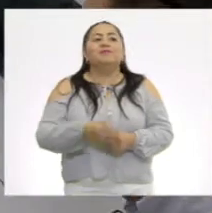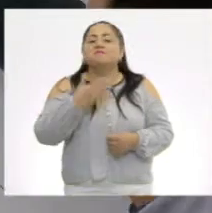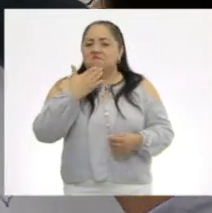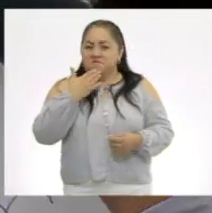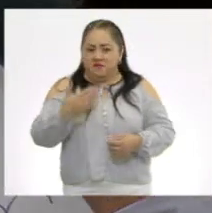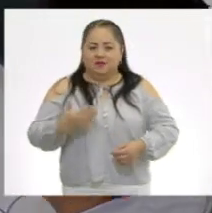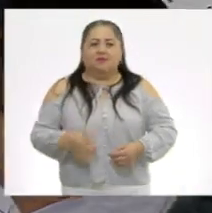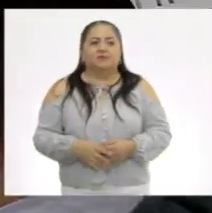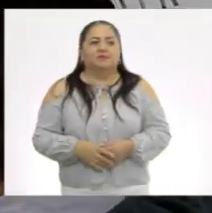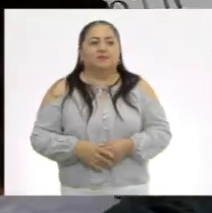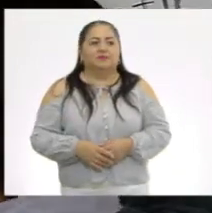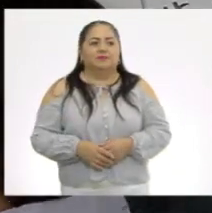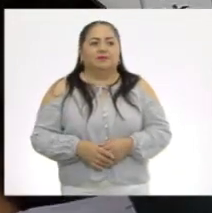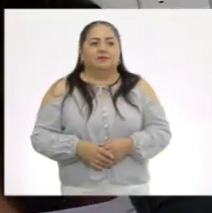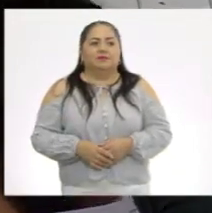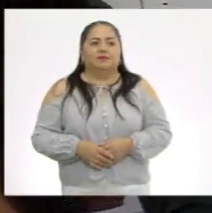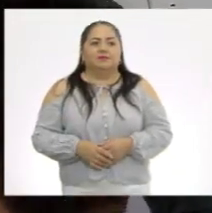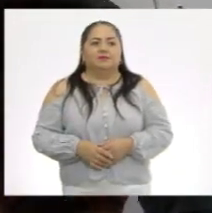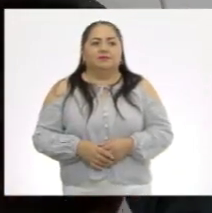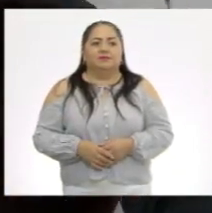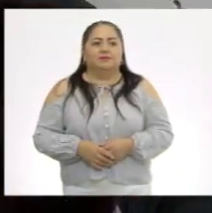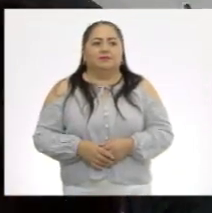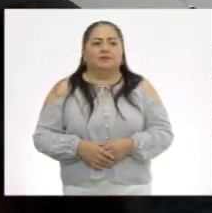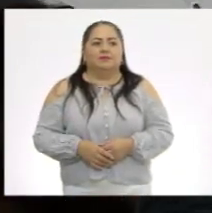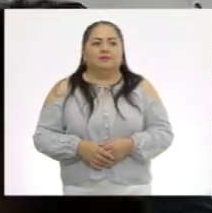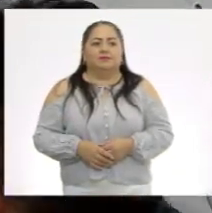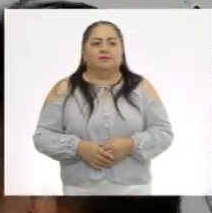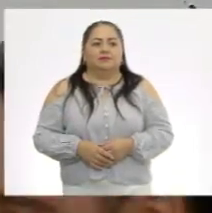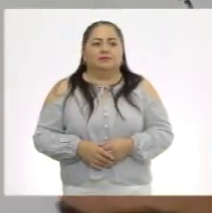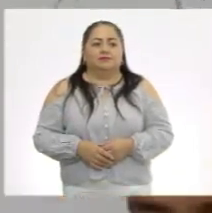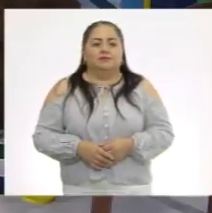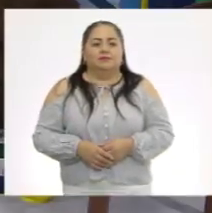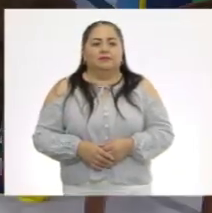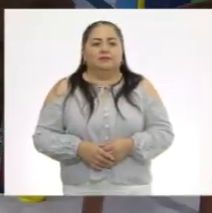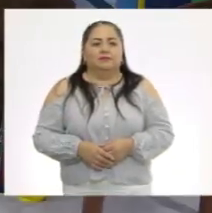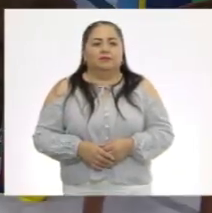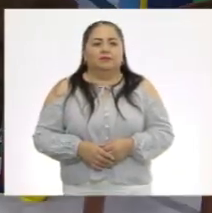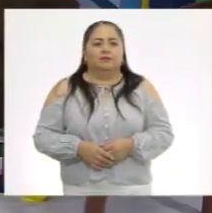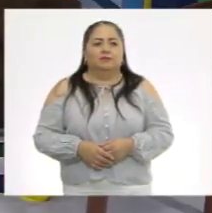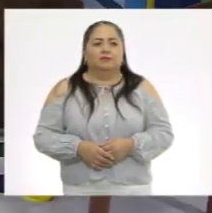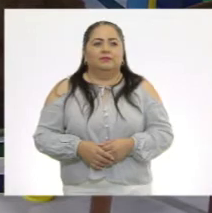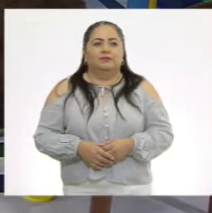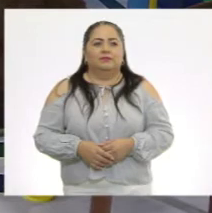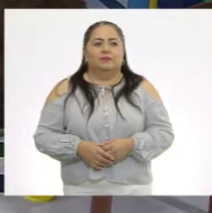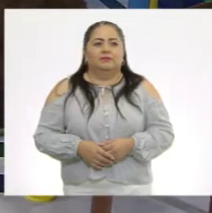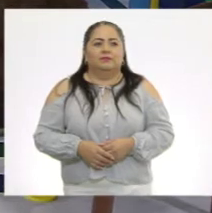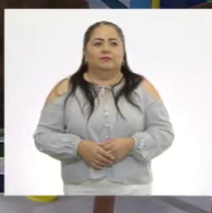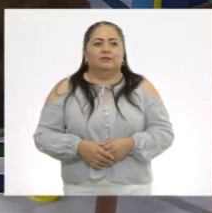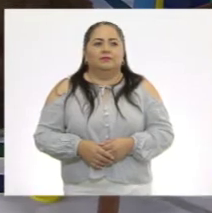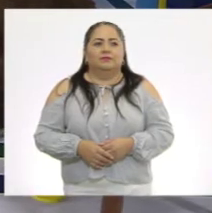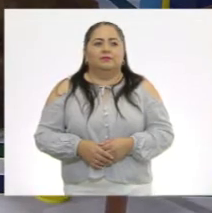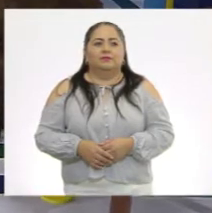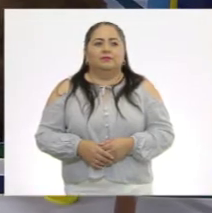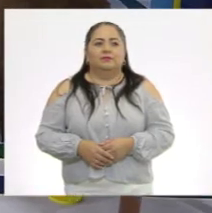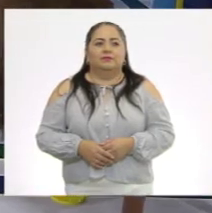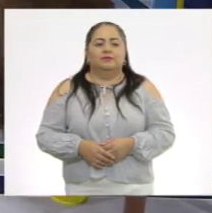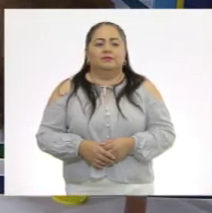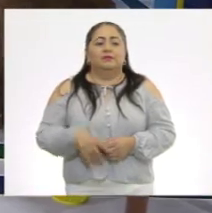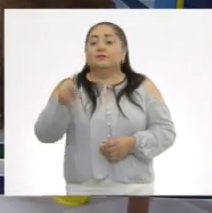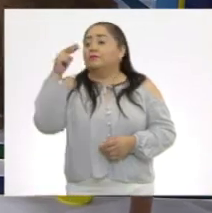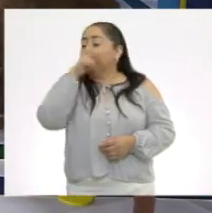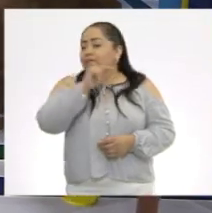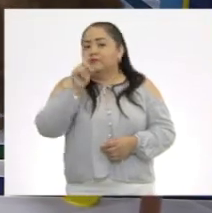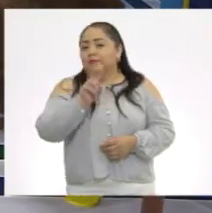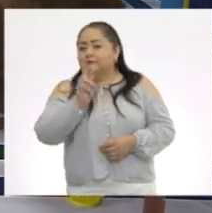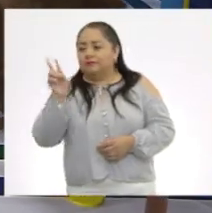bien. Vayamos con el siguiente número. Tú puedes, tú puedes, tú tú no lo puedes ver. Volteate, no puedes ver.